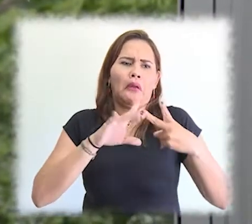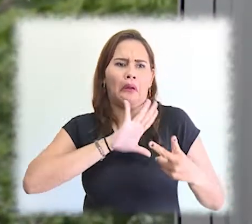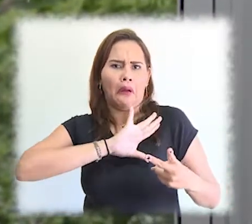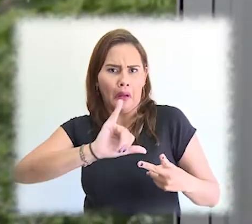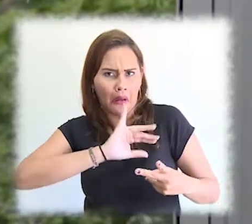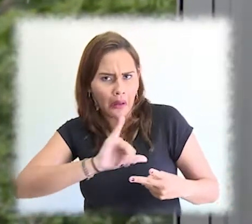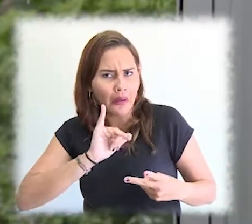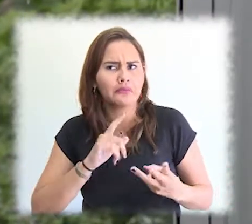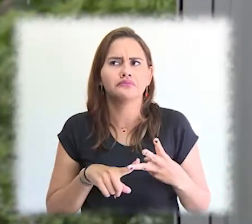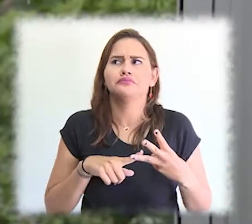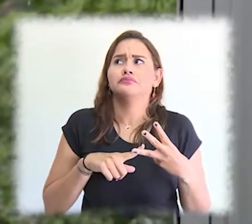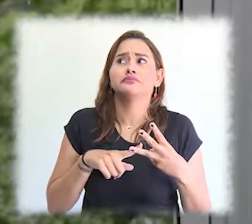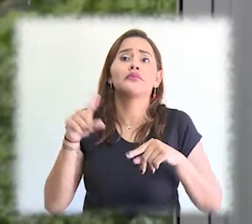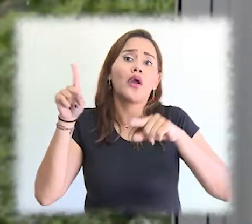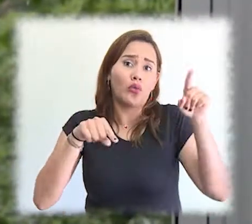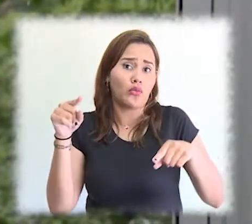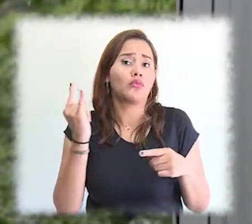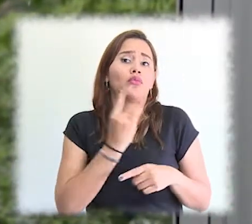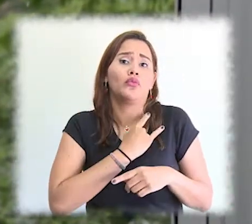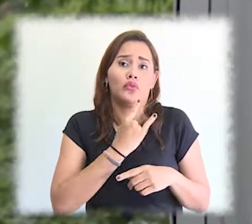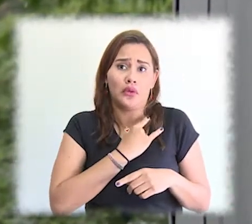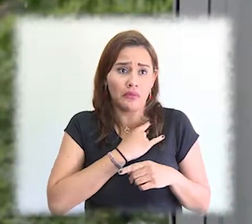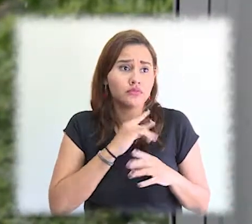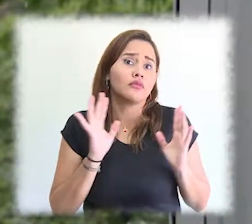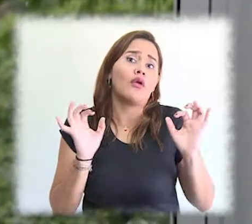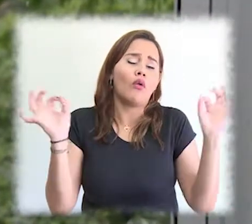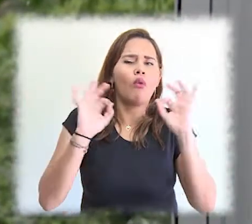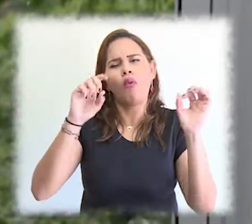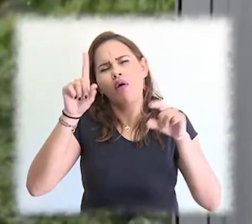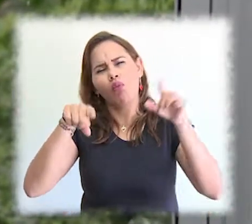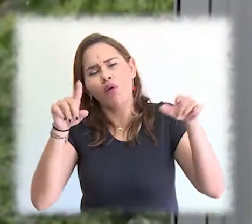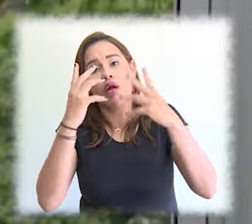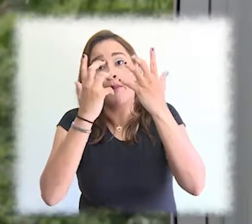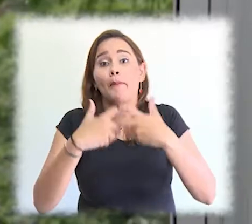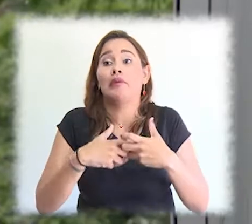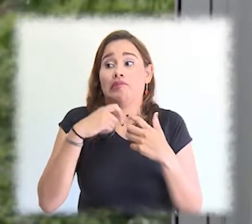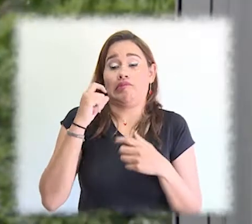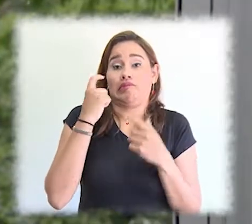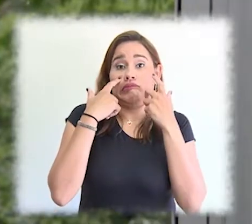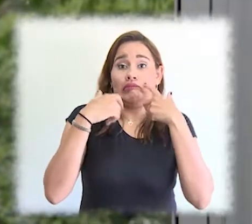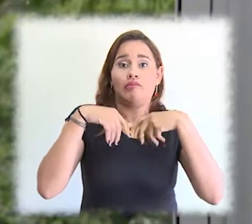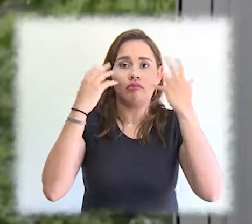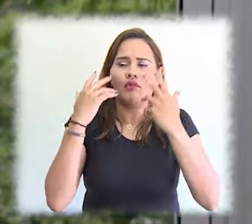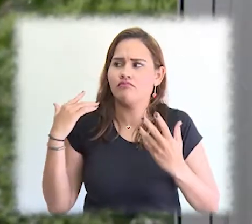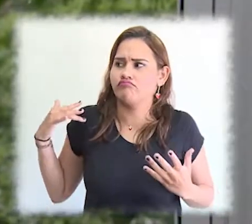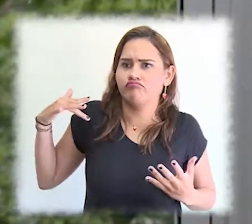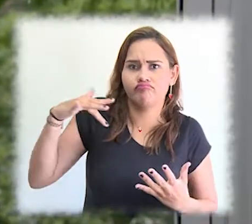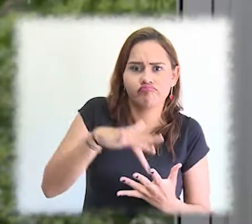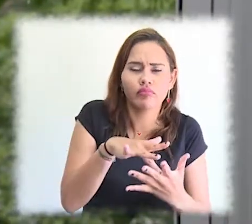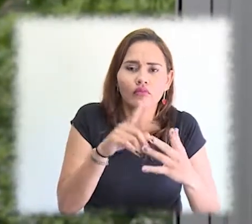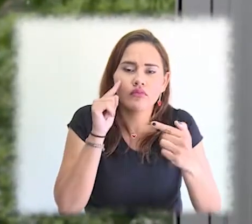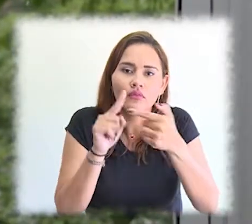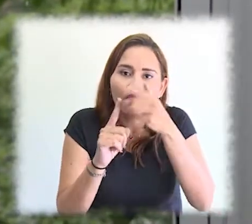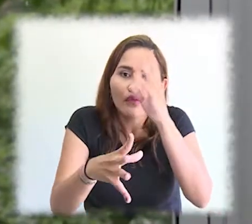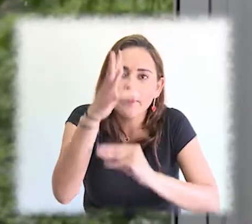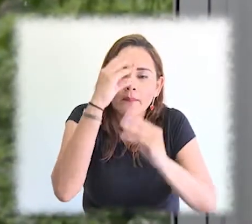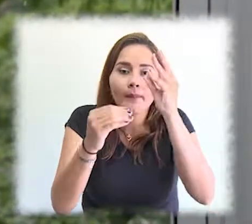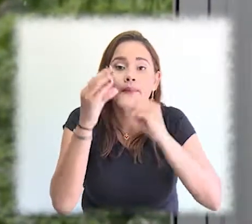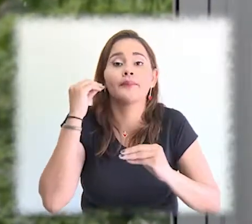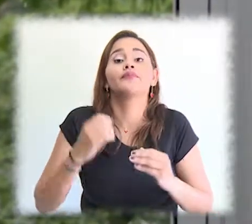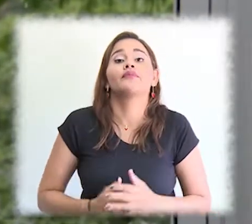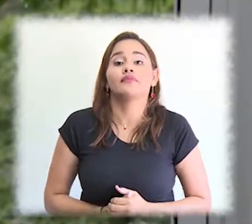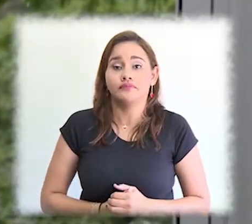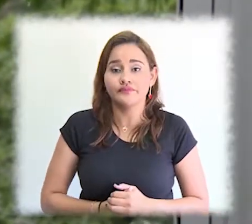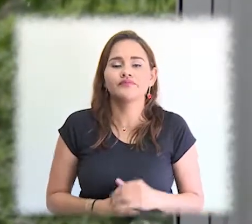Tenemos profesionales que vienen de Bogotá, de Medellín, de Cali, de instituciones de educación superior y de